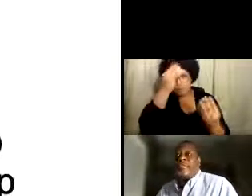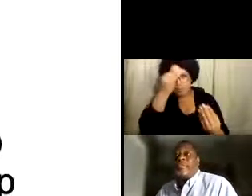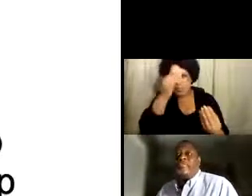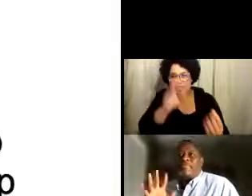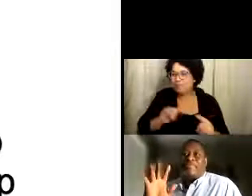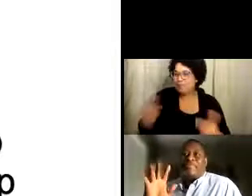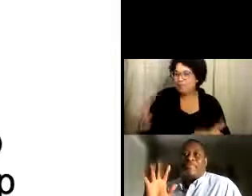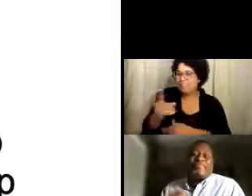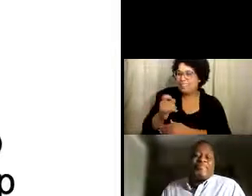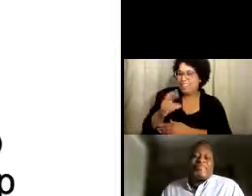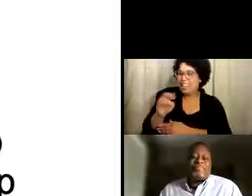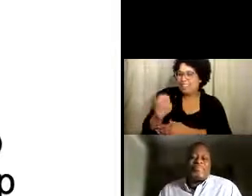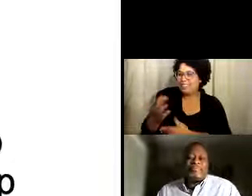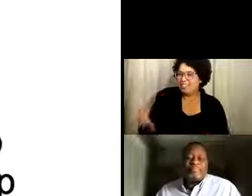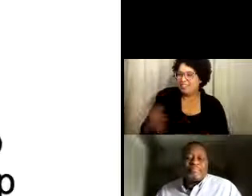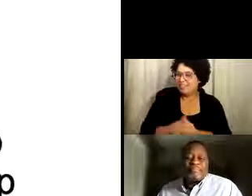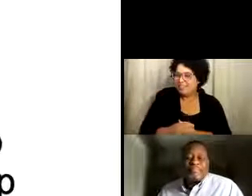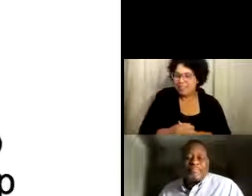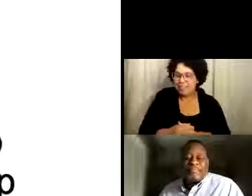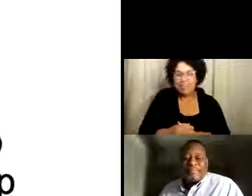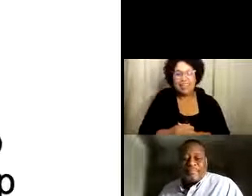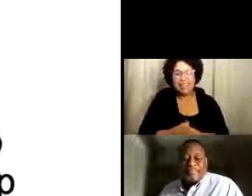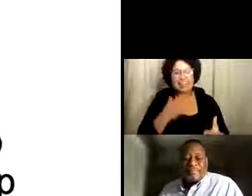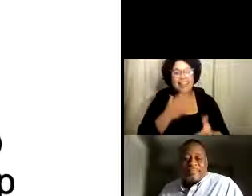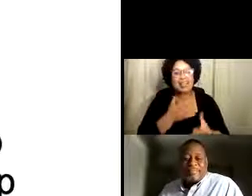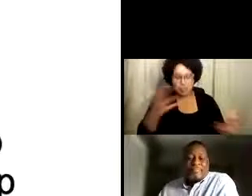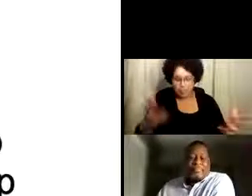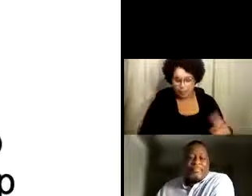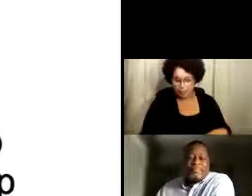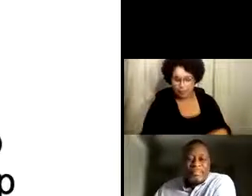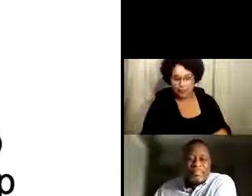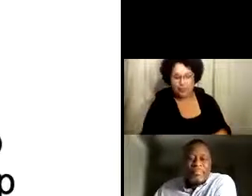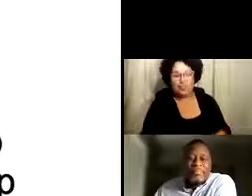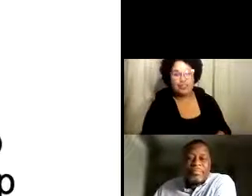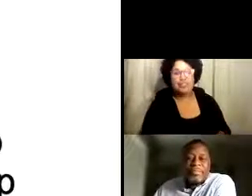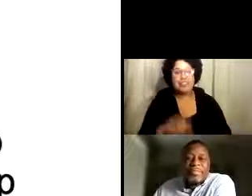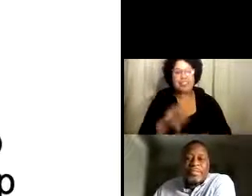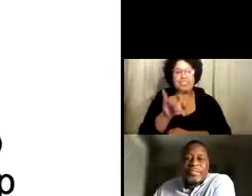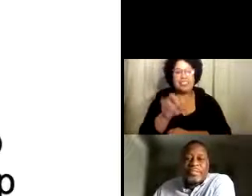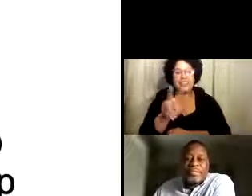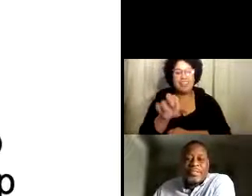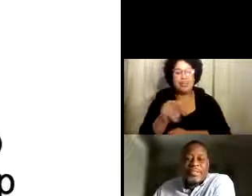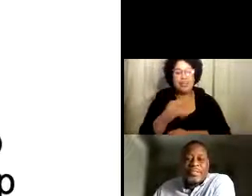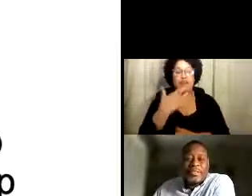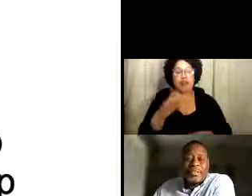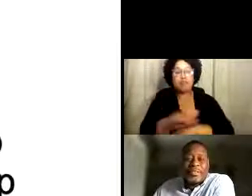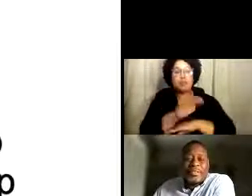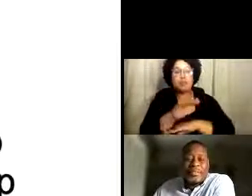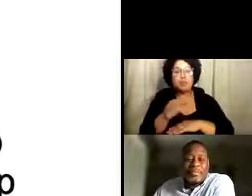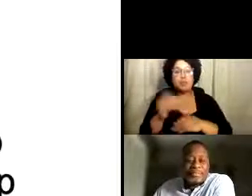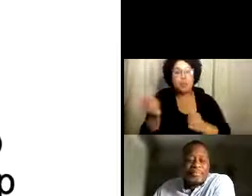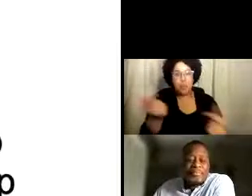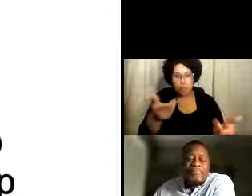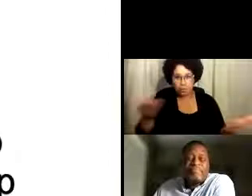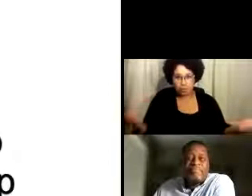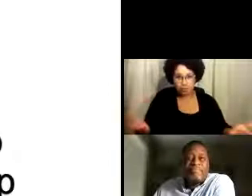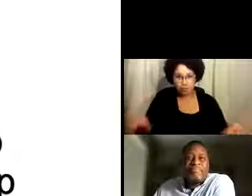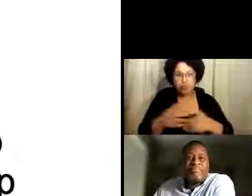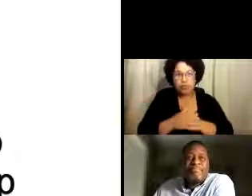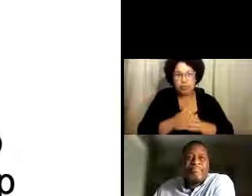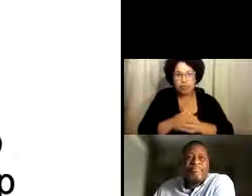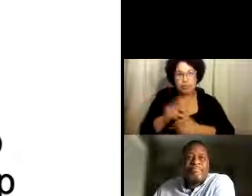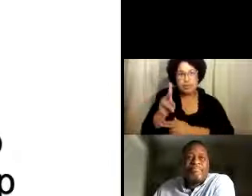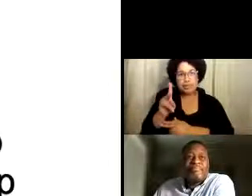mucha más información, así que le damos atención. Muchas gracias, Kevin. Y muy buenas tardes a todos.